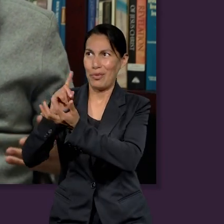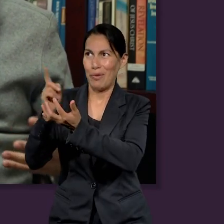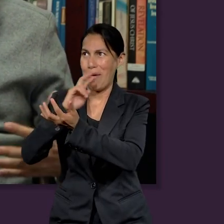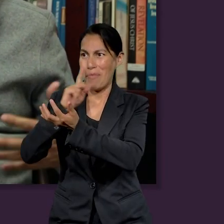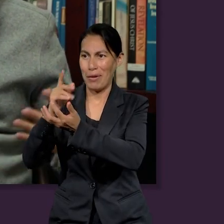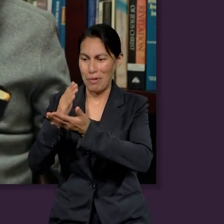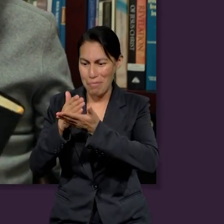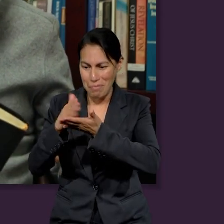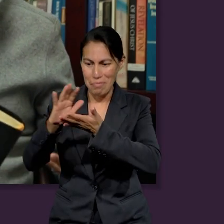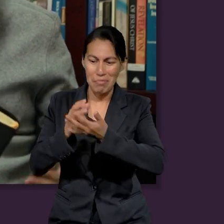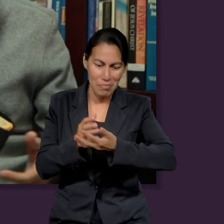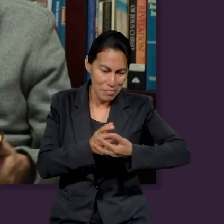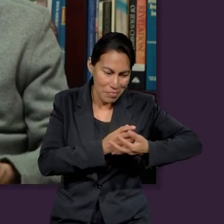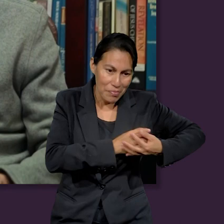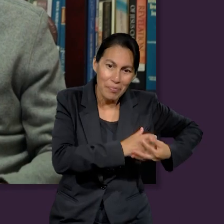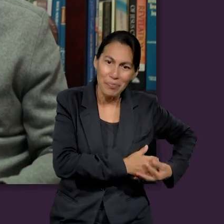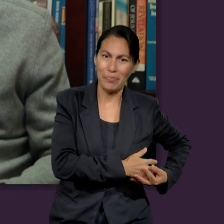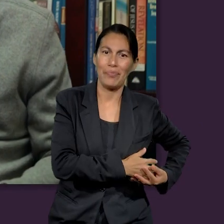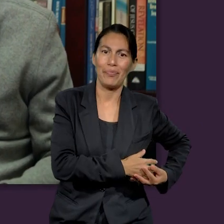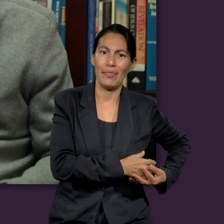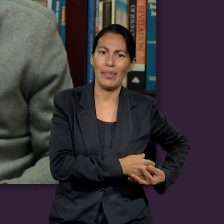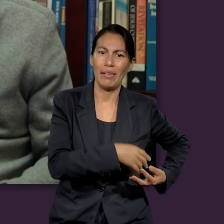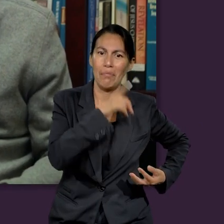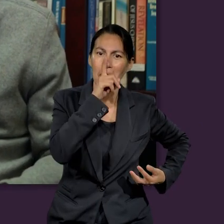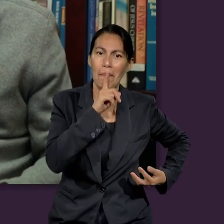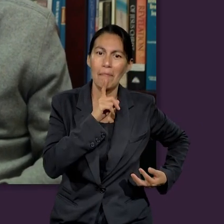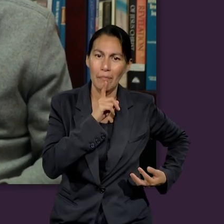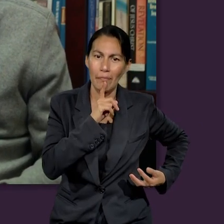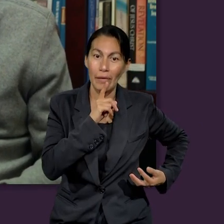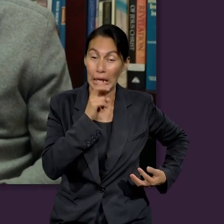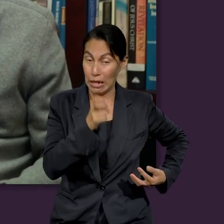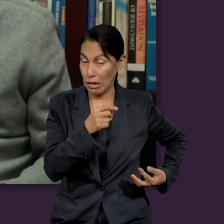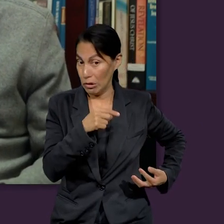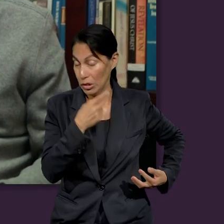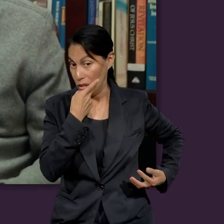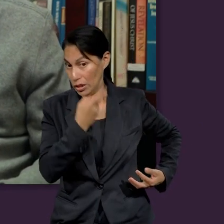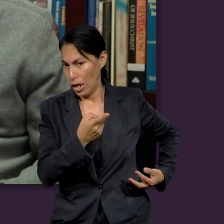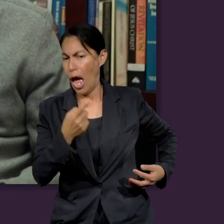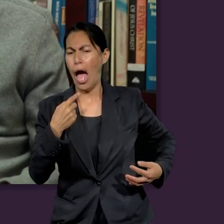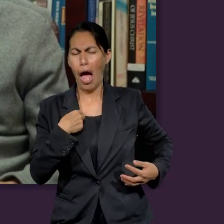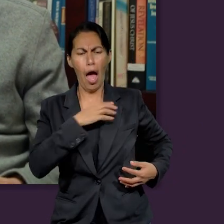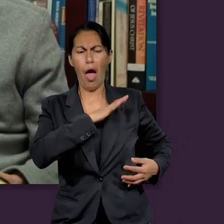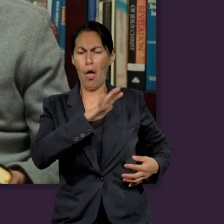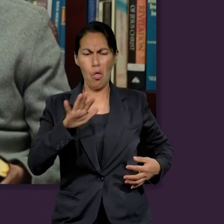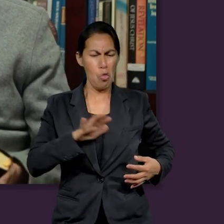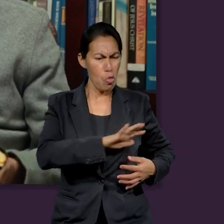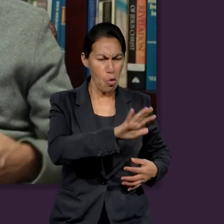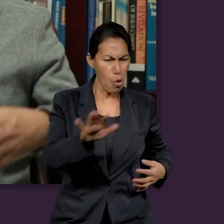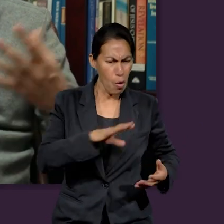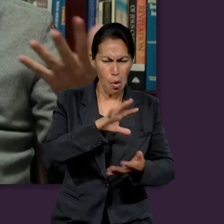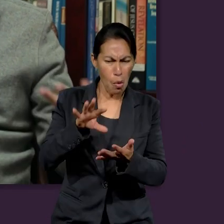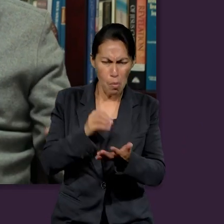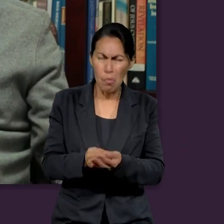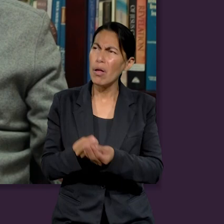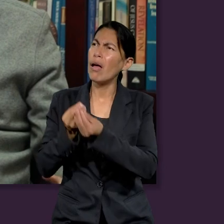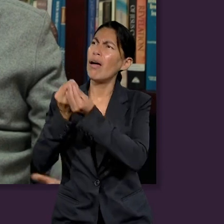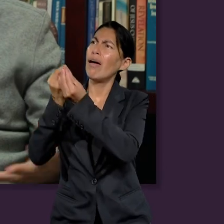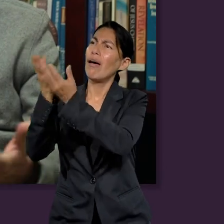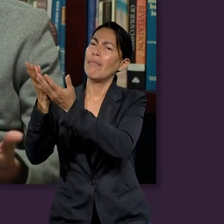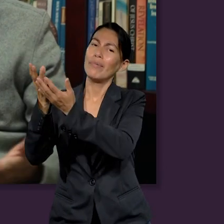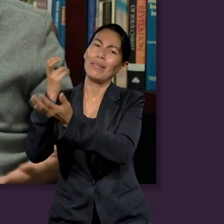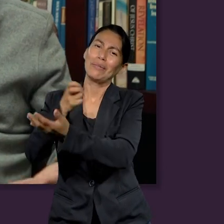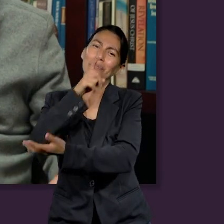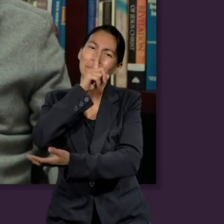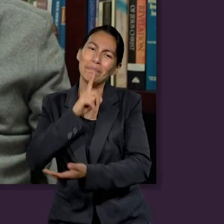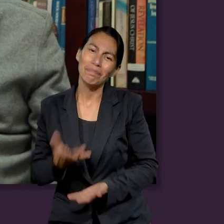los llevó al siguiente paso, que fue mentir. Y es donde viene el problema. Ellos querían dar la impresión que estaban entregando todo,